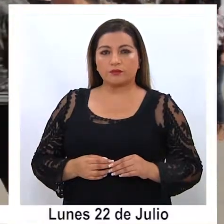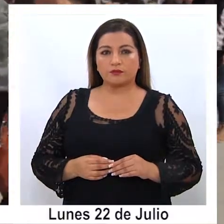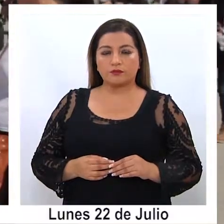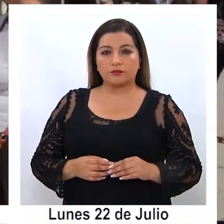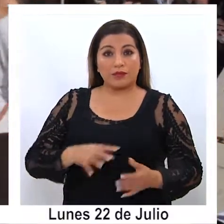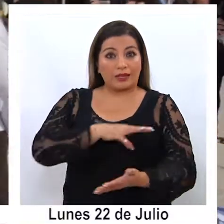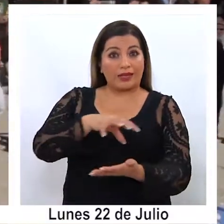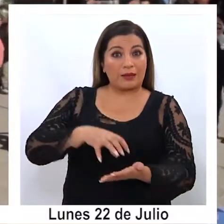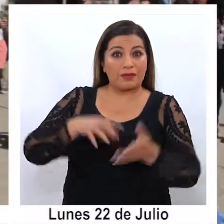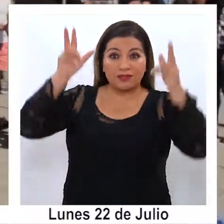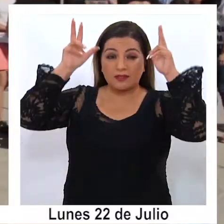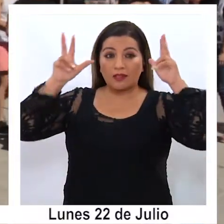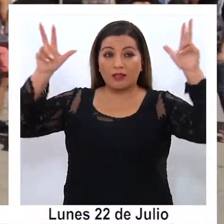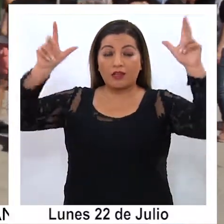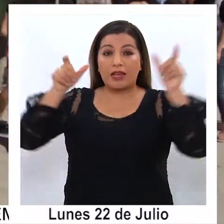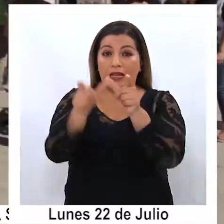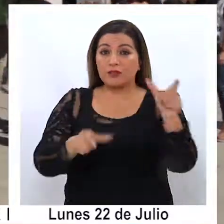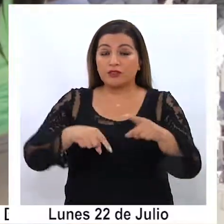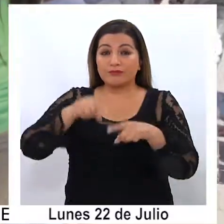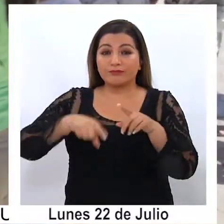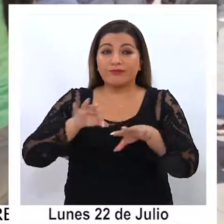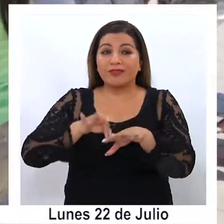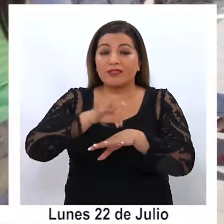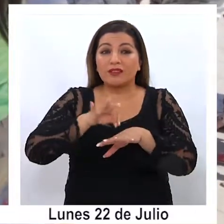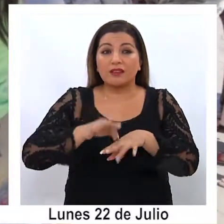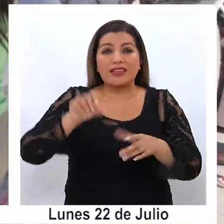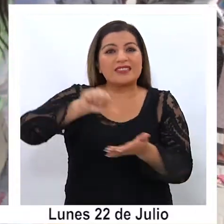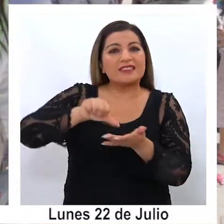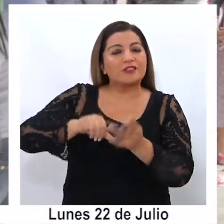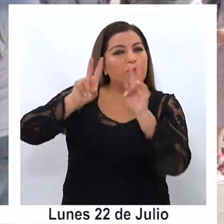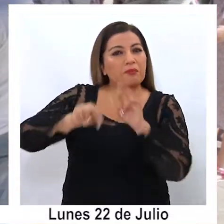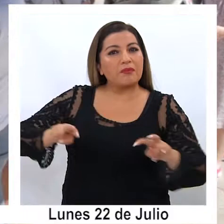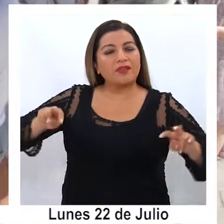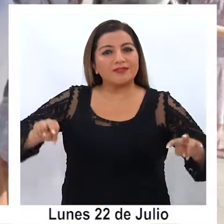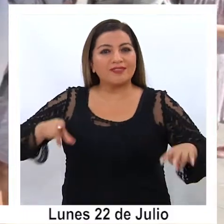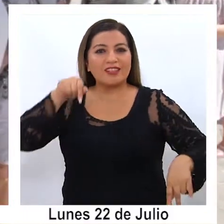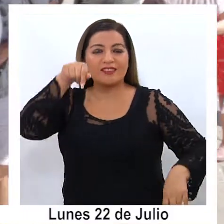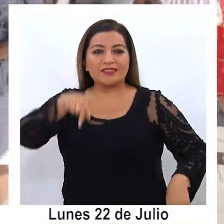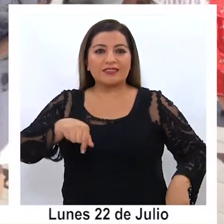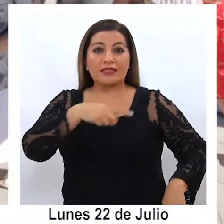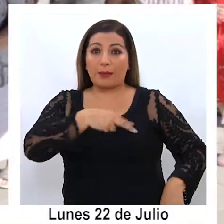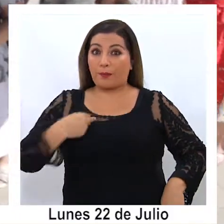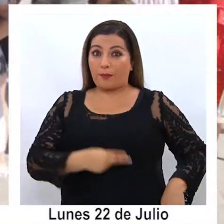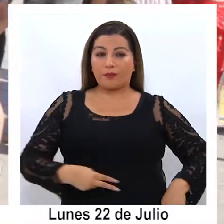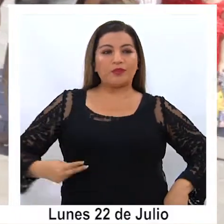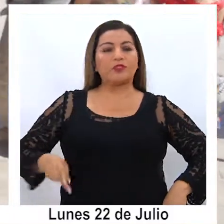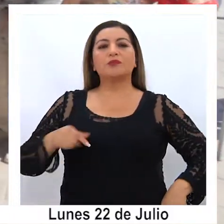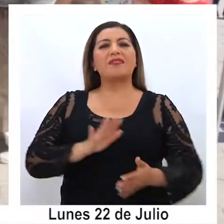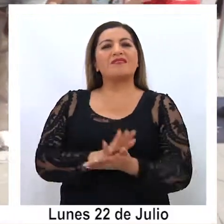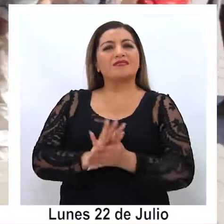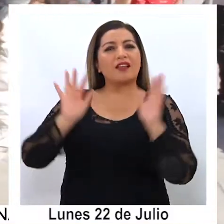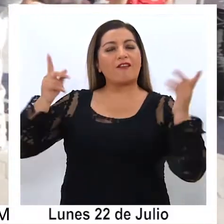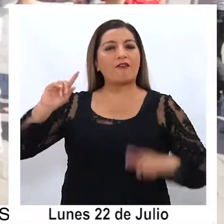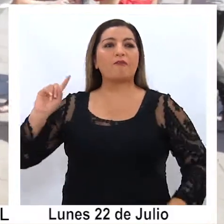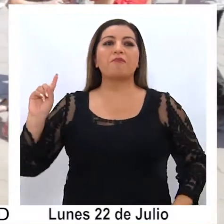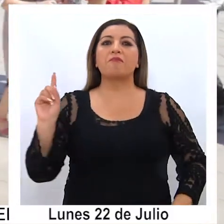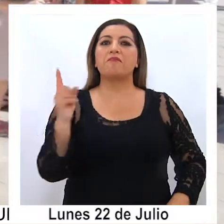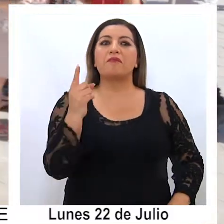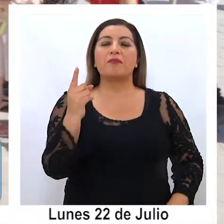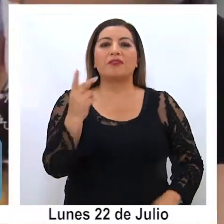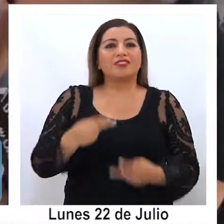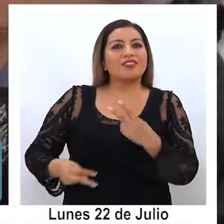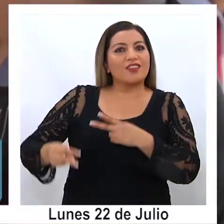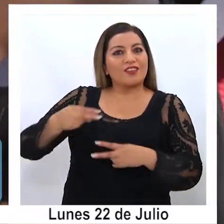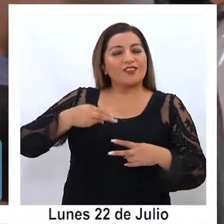En la Plaza de la Tirana, los agricultores del Centro de Investigación y Desarrollo Agropecuario de Pozo Almonte celebraron su primer